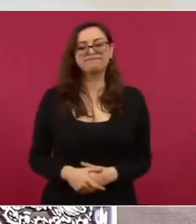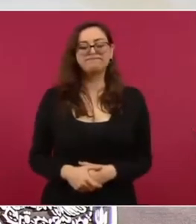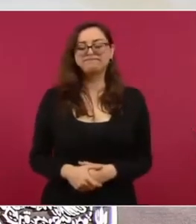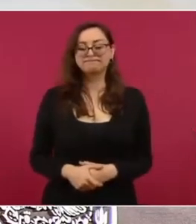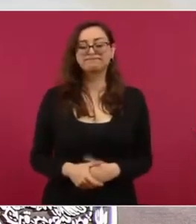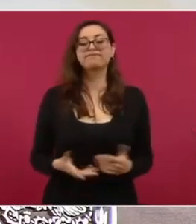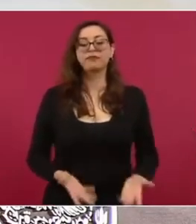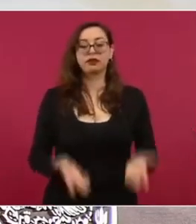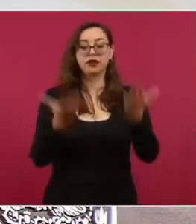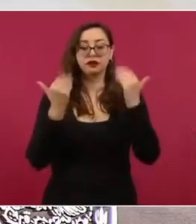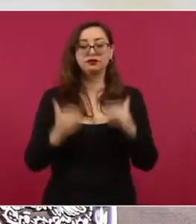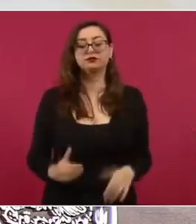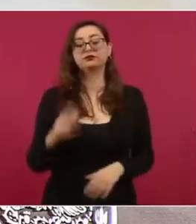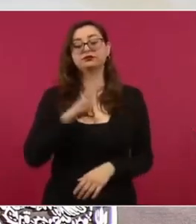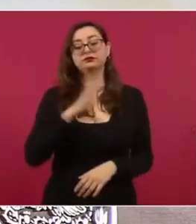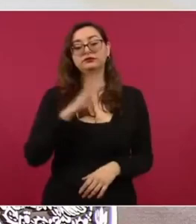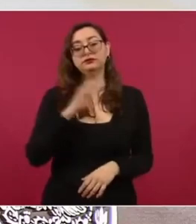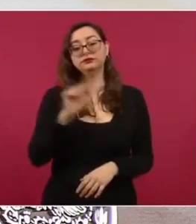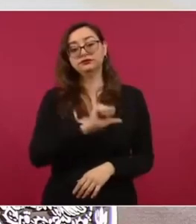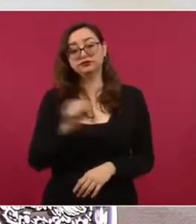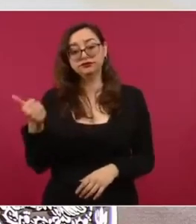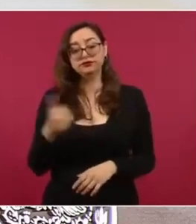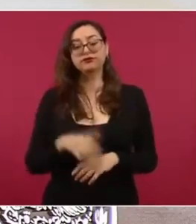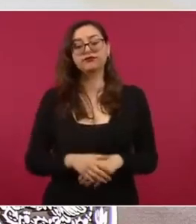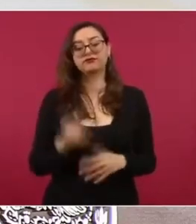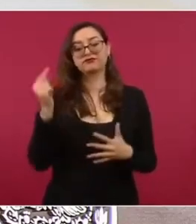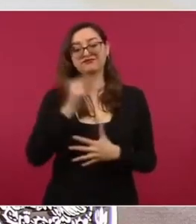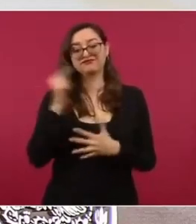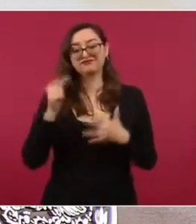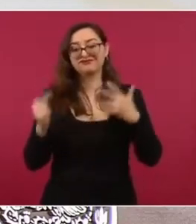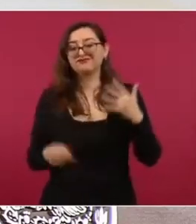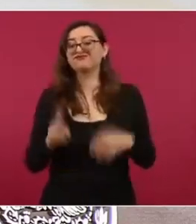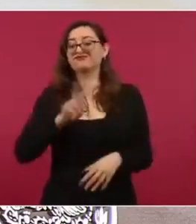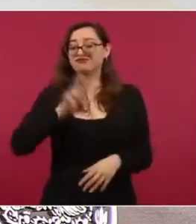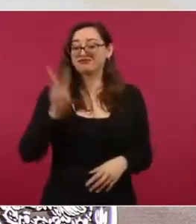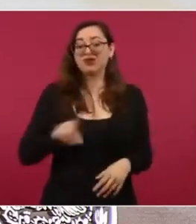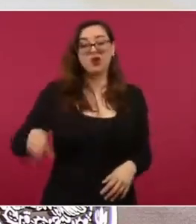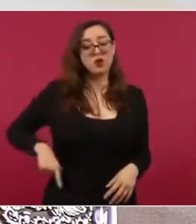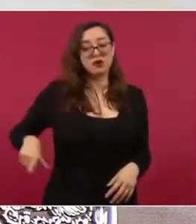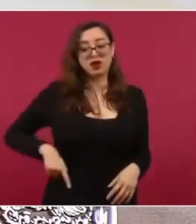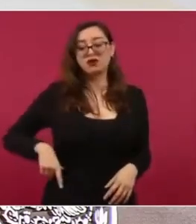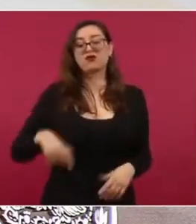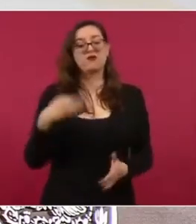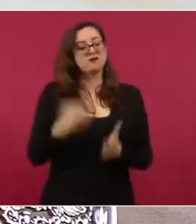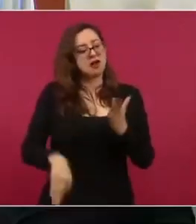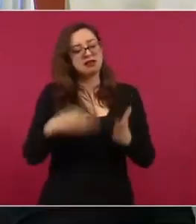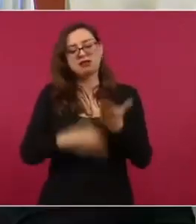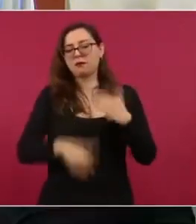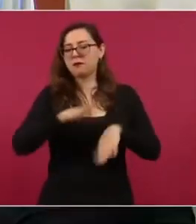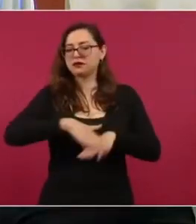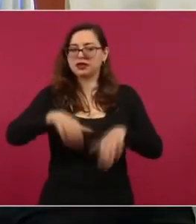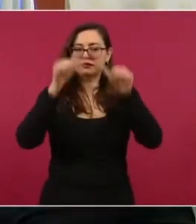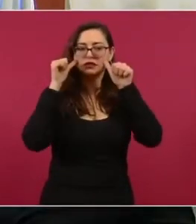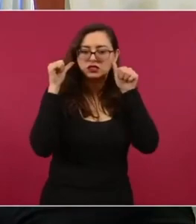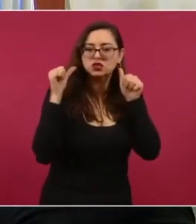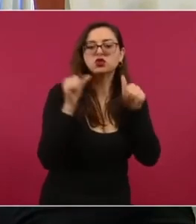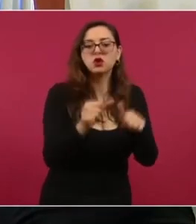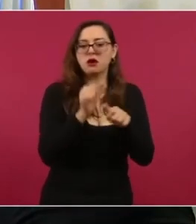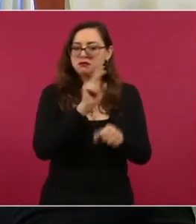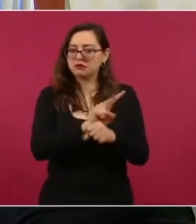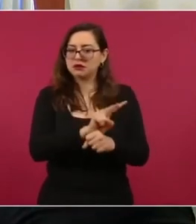de regulación por parte del Estado muy grande en el fútbol. Y esto